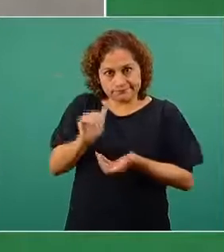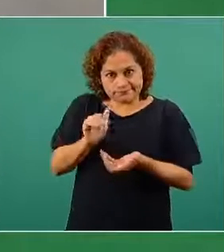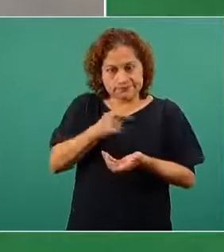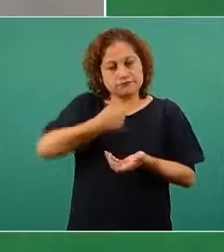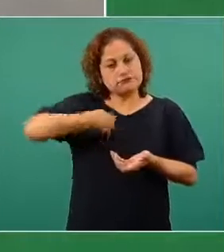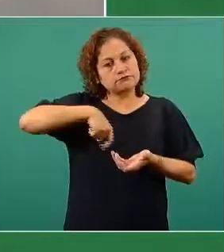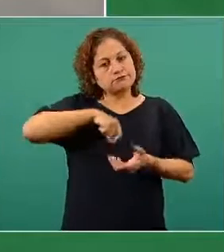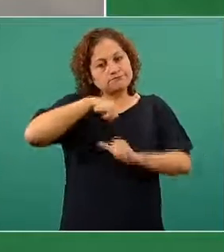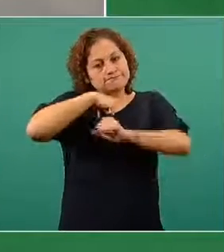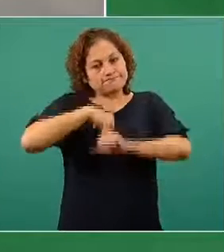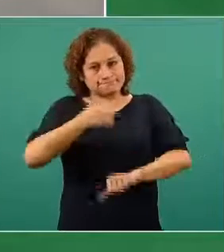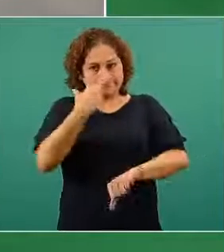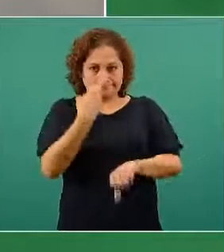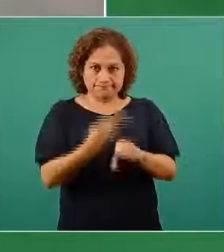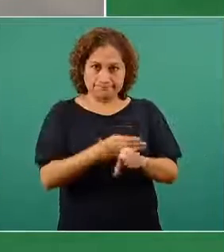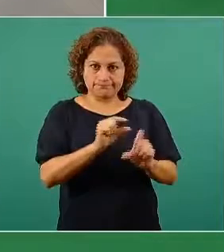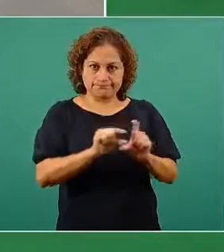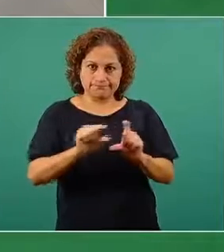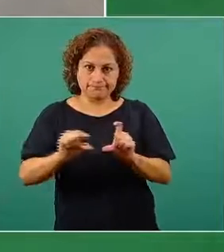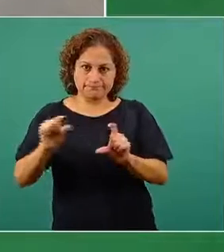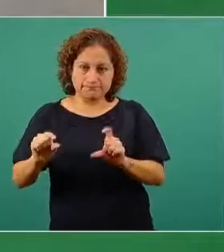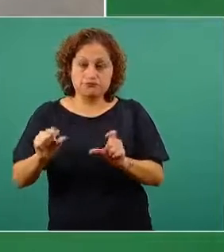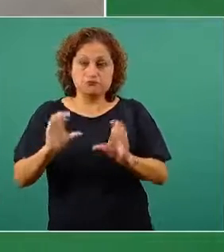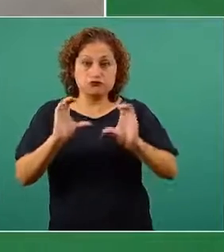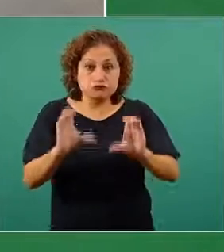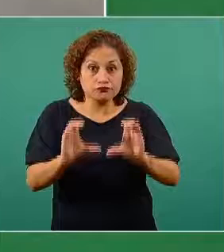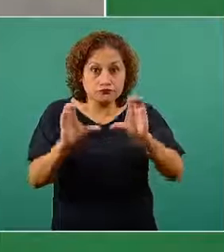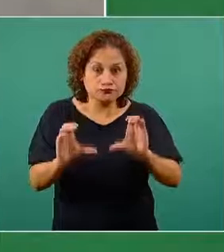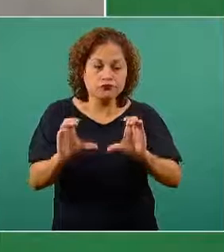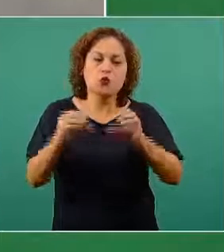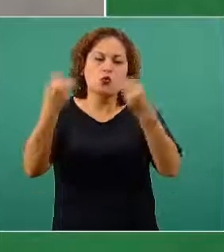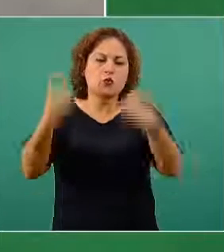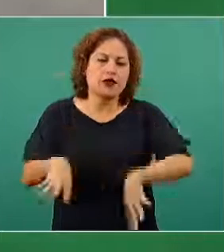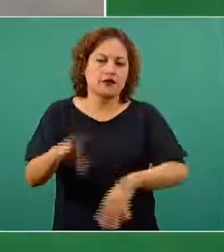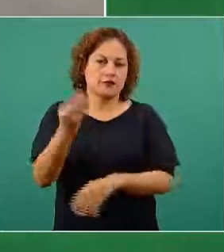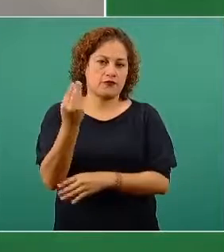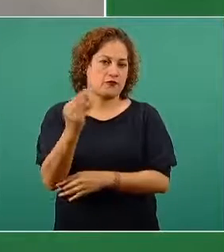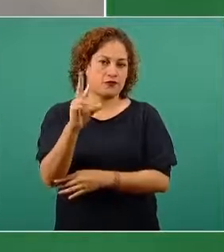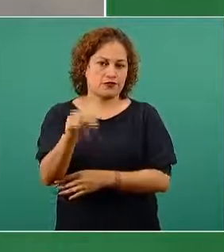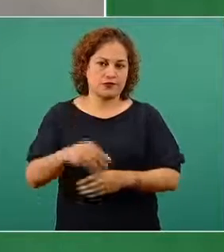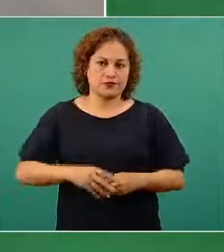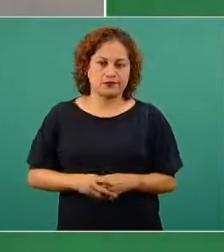un mínimo porcentaje de pérdidas de las dosis aplicadas. La siguiente, por favor.